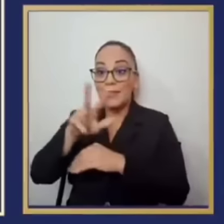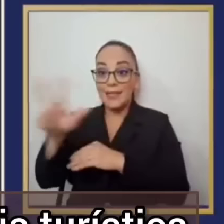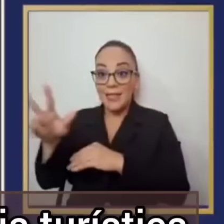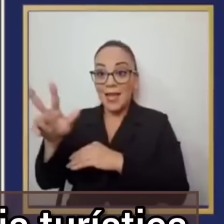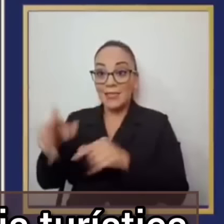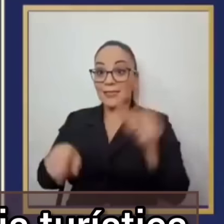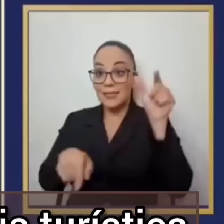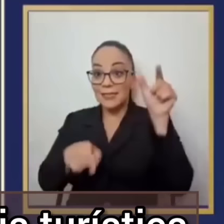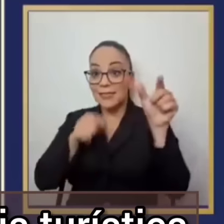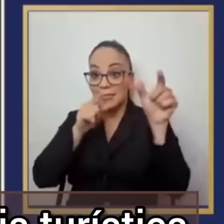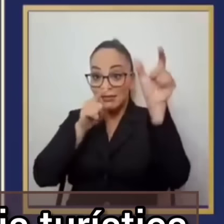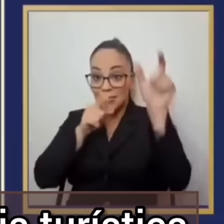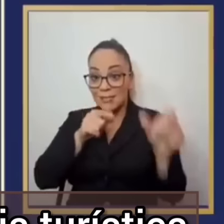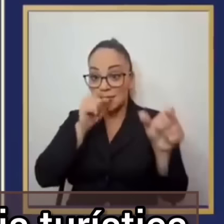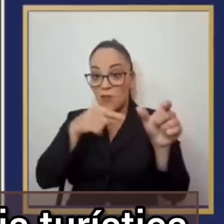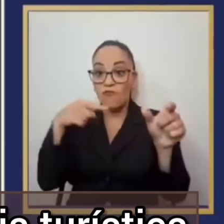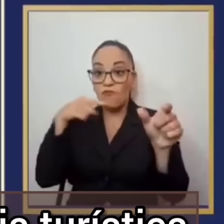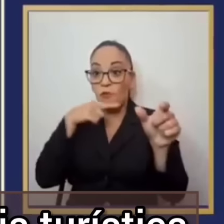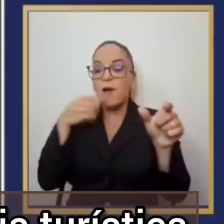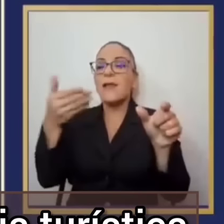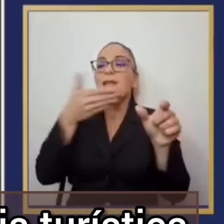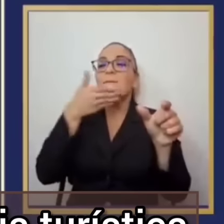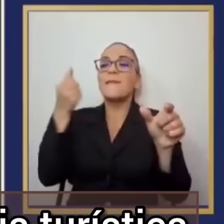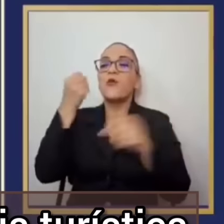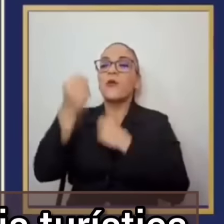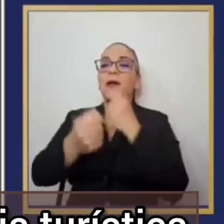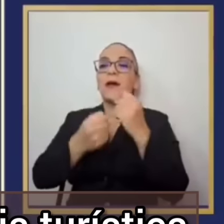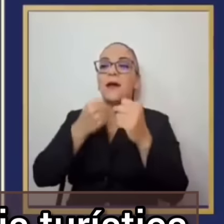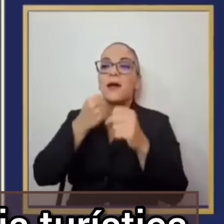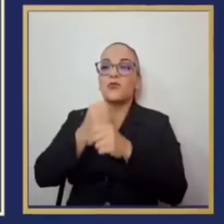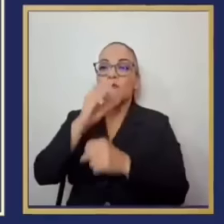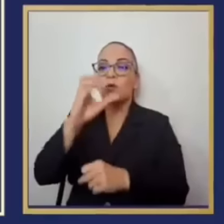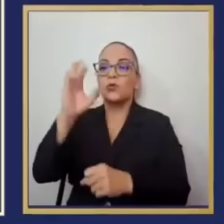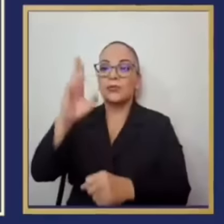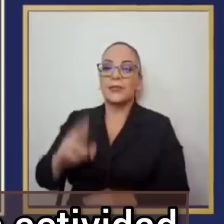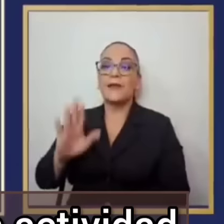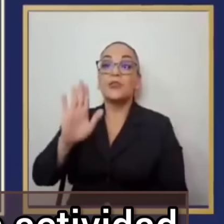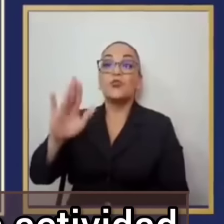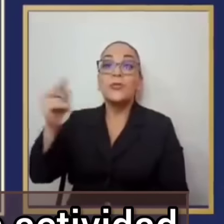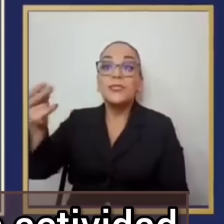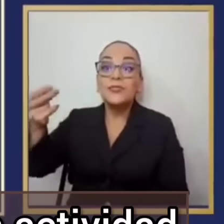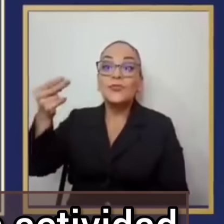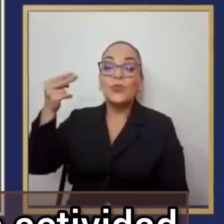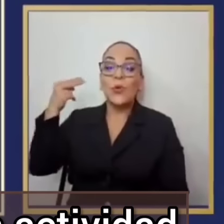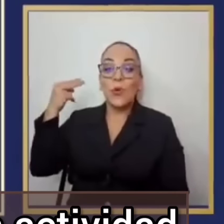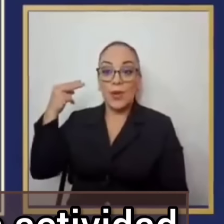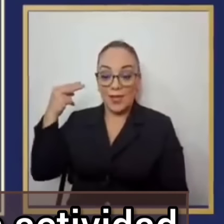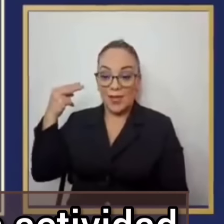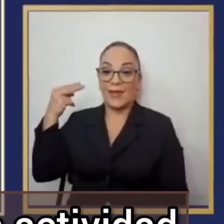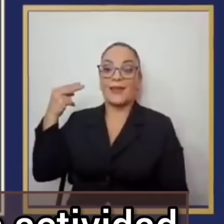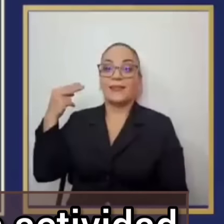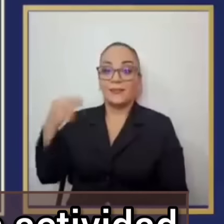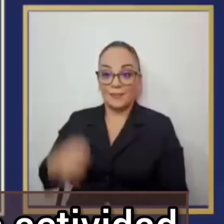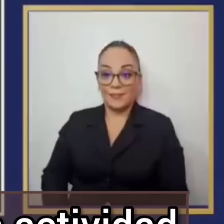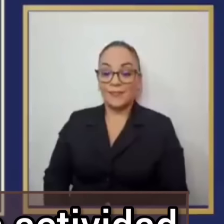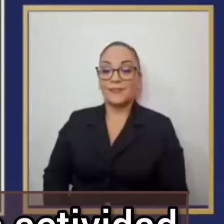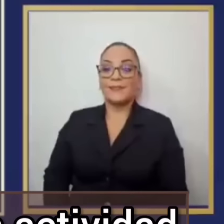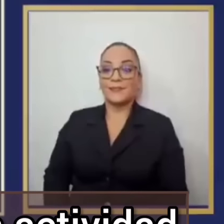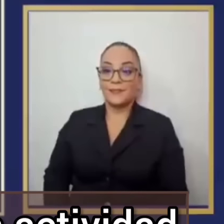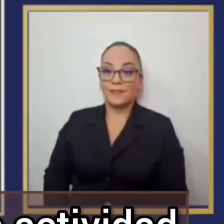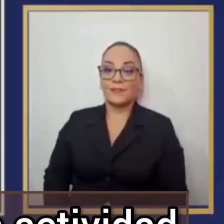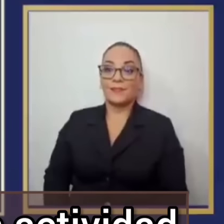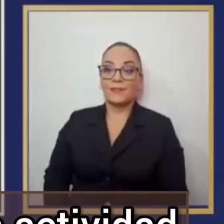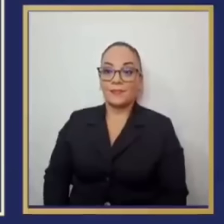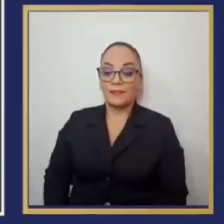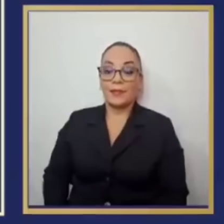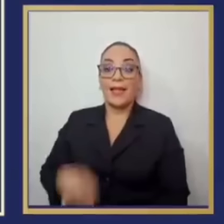año que ha tenido Costa Rica en toda su historia turística desde que el país decidió apostar por